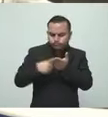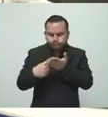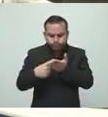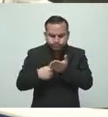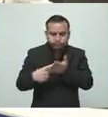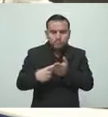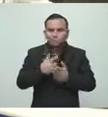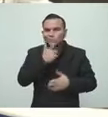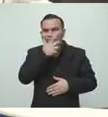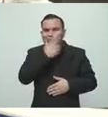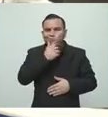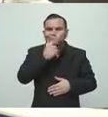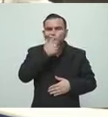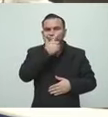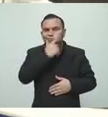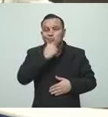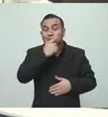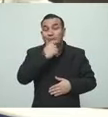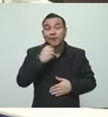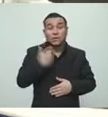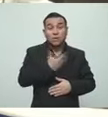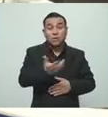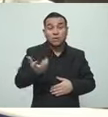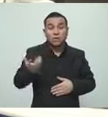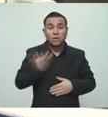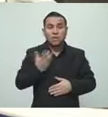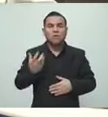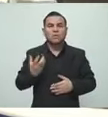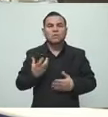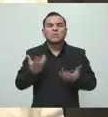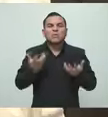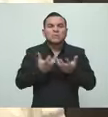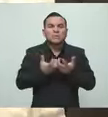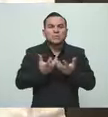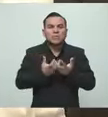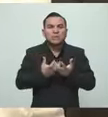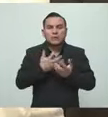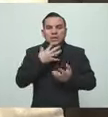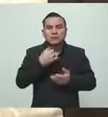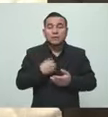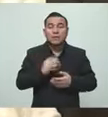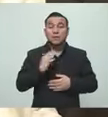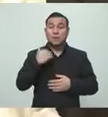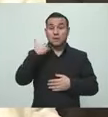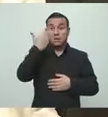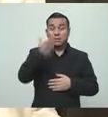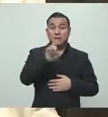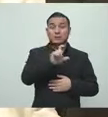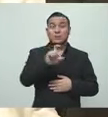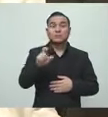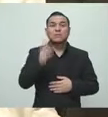de dudas de todos los compañeros. Me dicen, Gerles, ¿y para la próxima semana qué va a pasar?